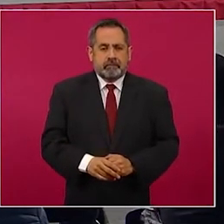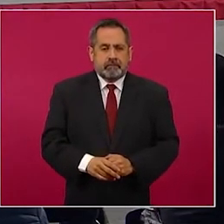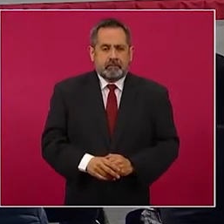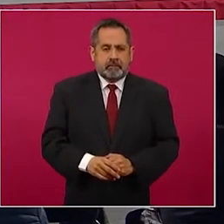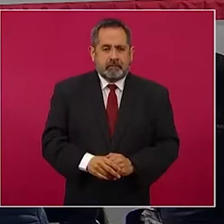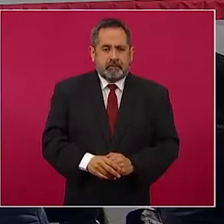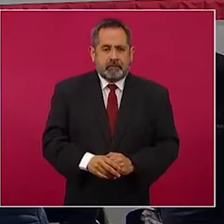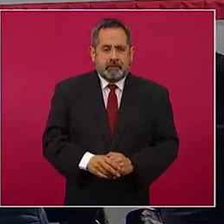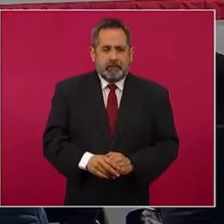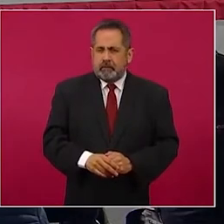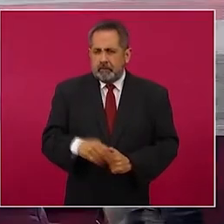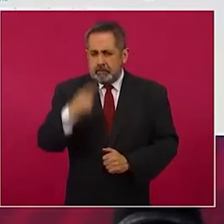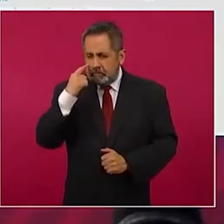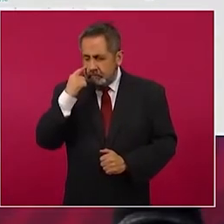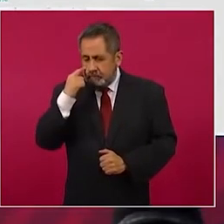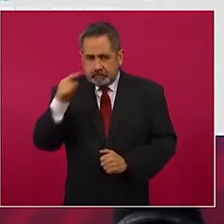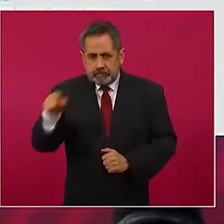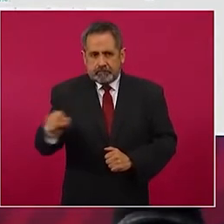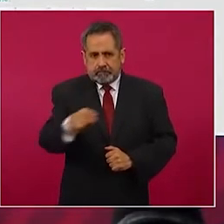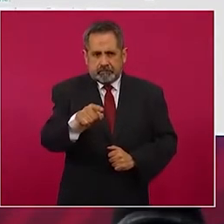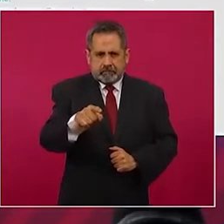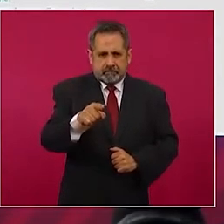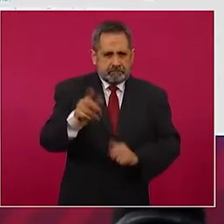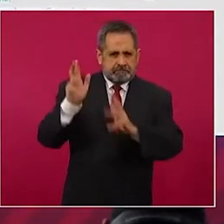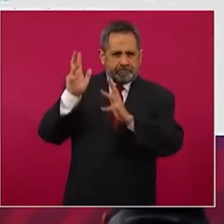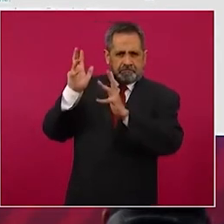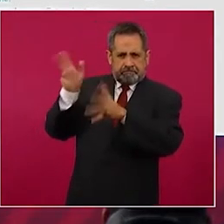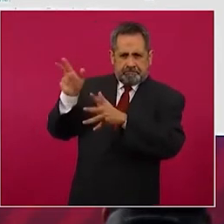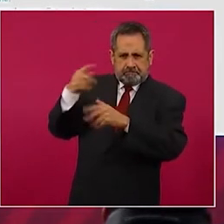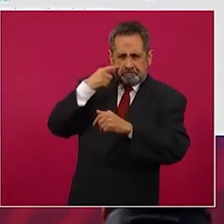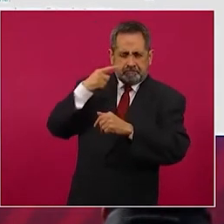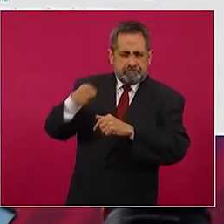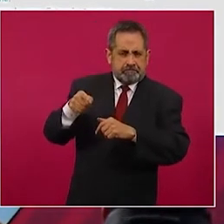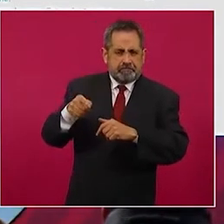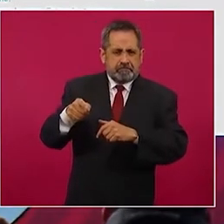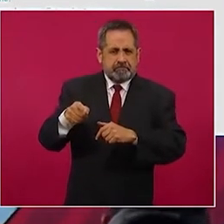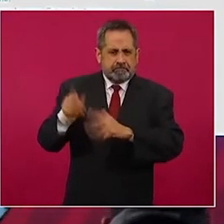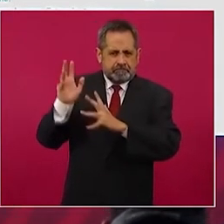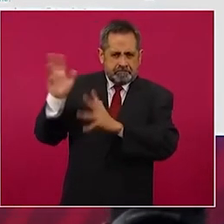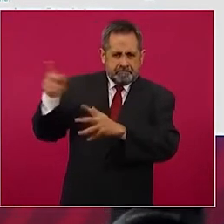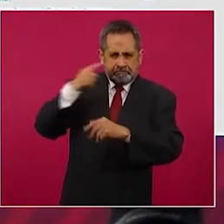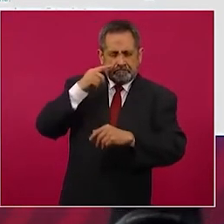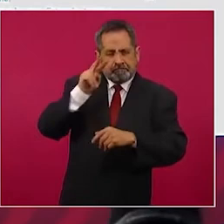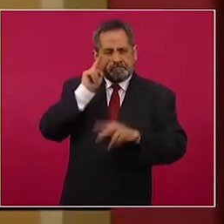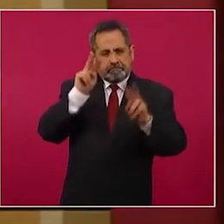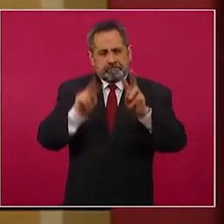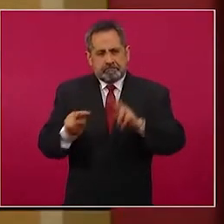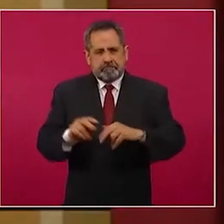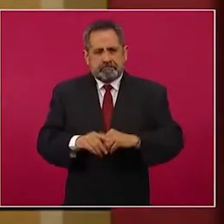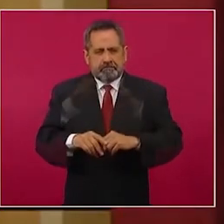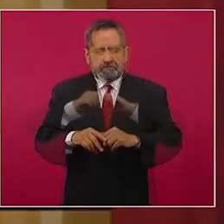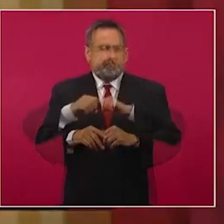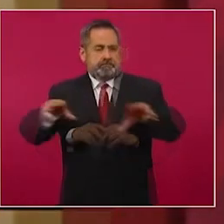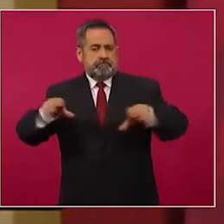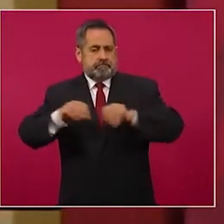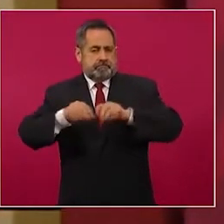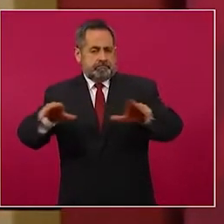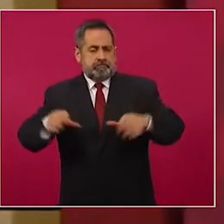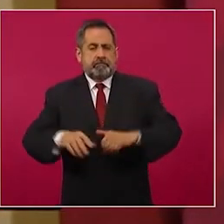A ver si lo dejamos después un rato. Se sube a la página.